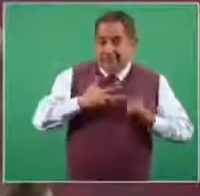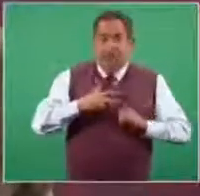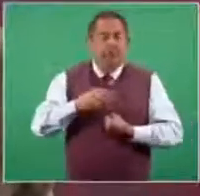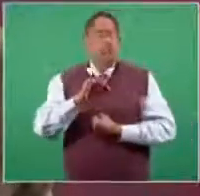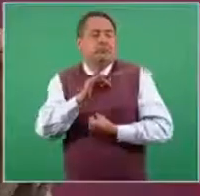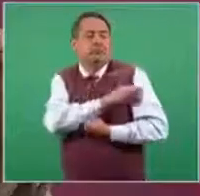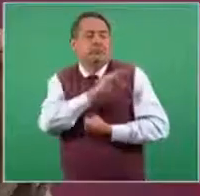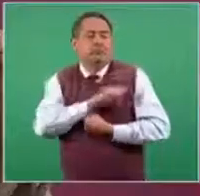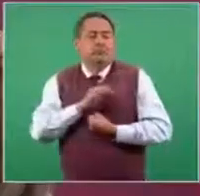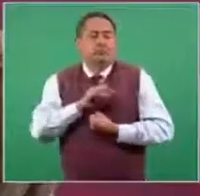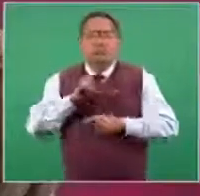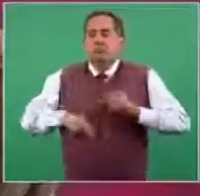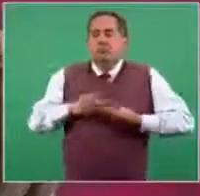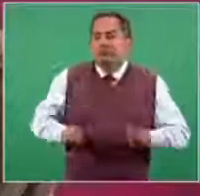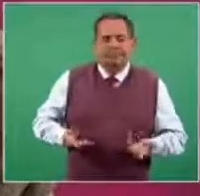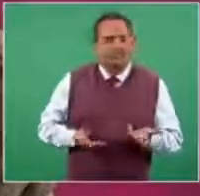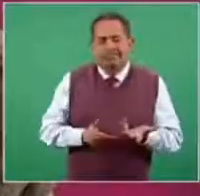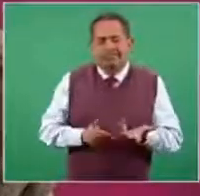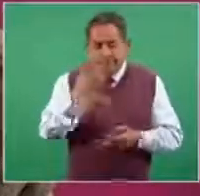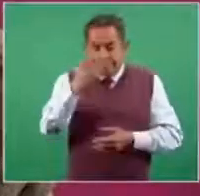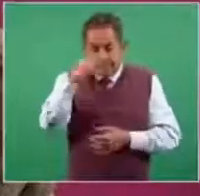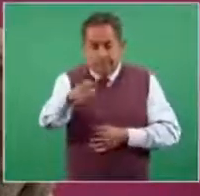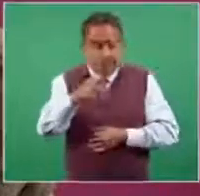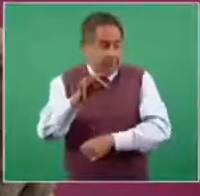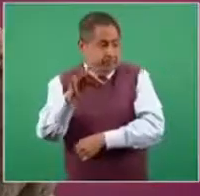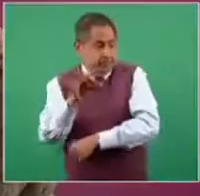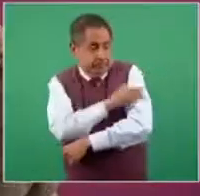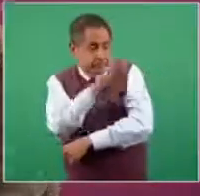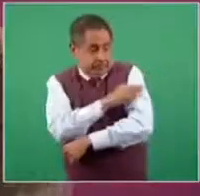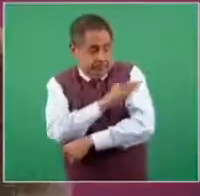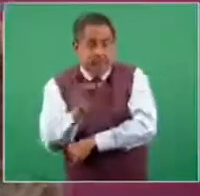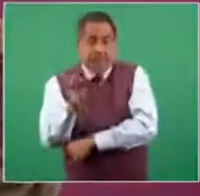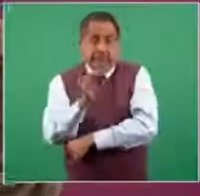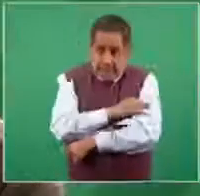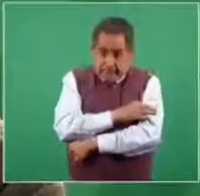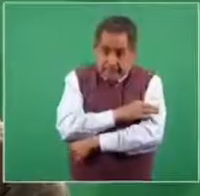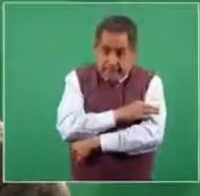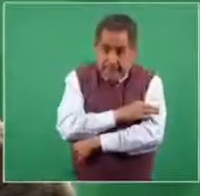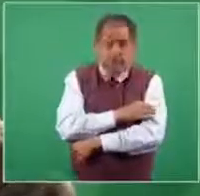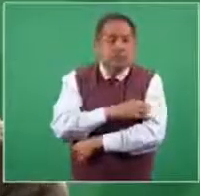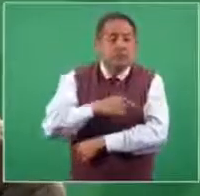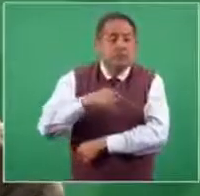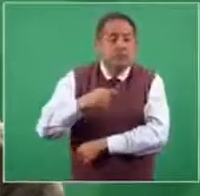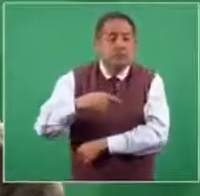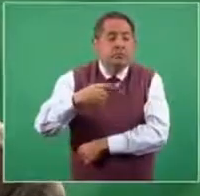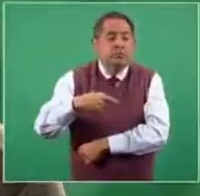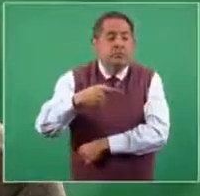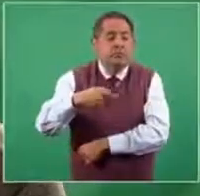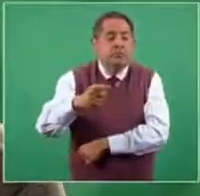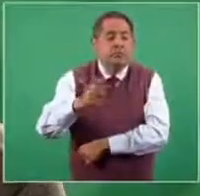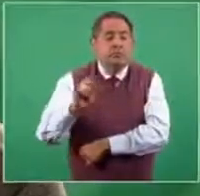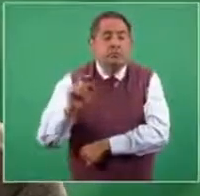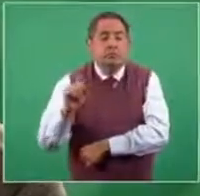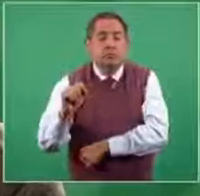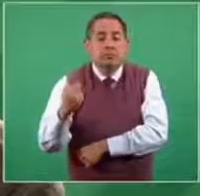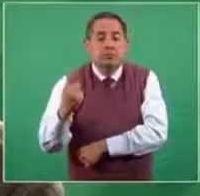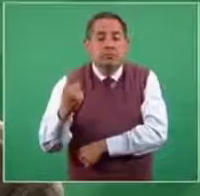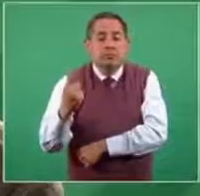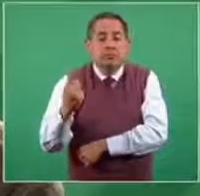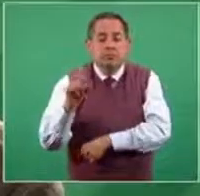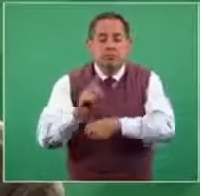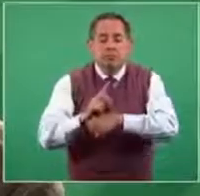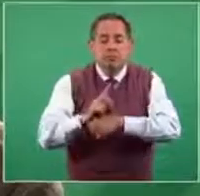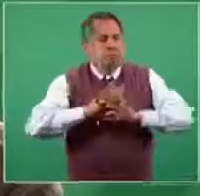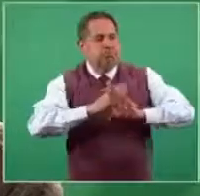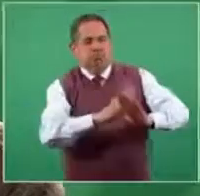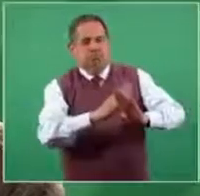porque la vacuna tarda cerca de 21 días en generar la respuesta inmune necesaria para que